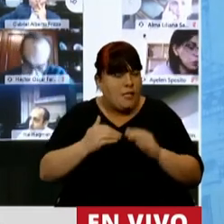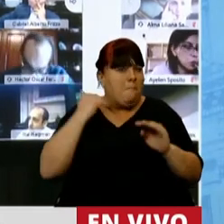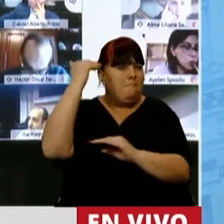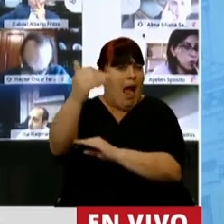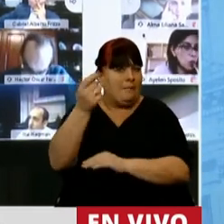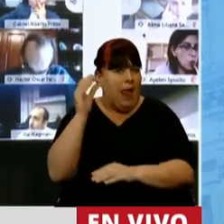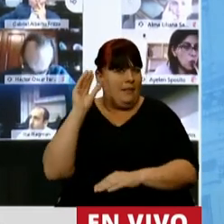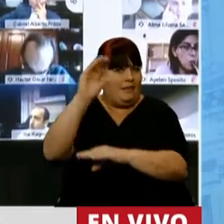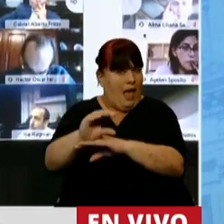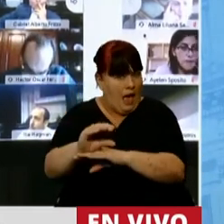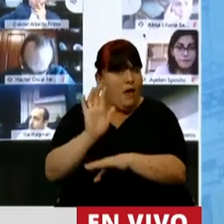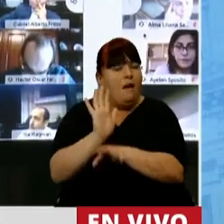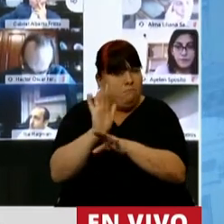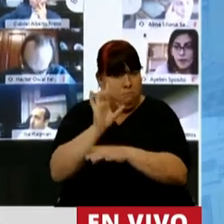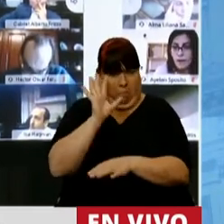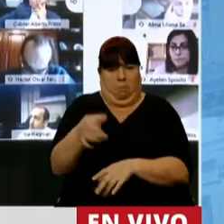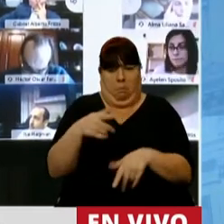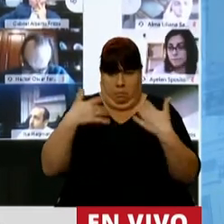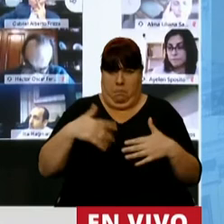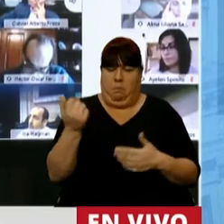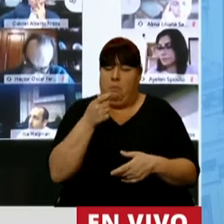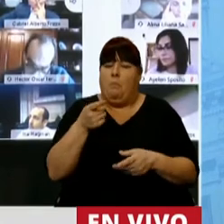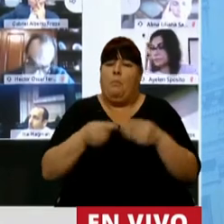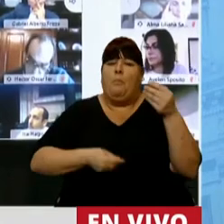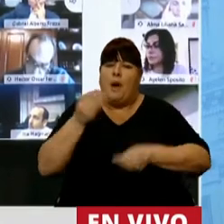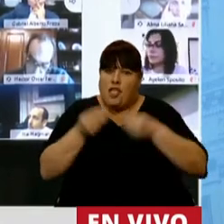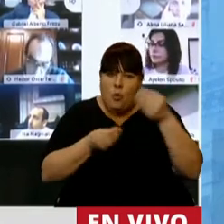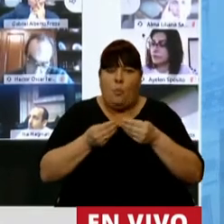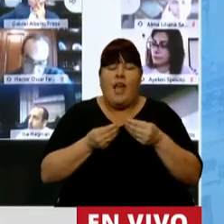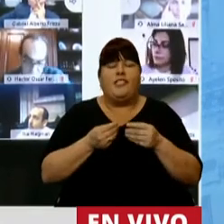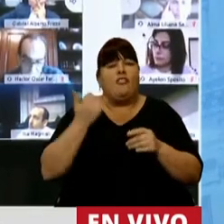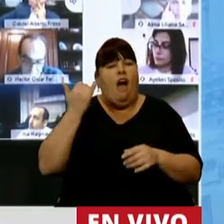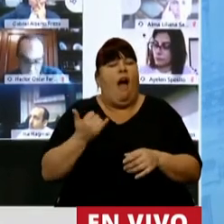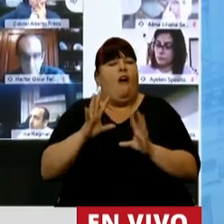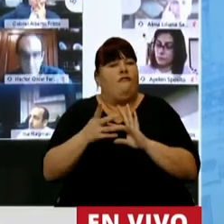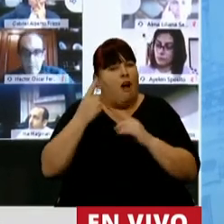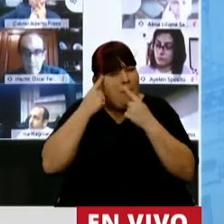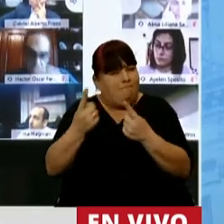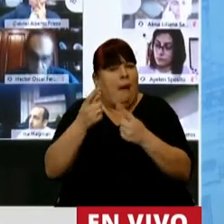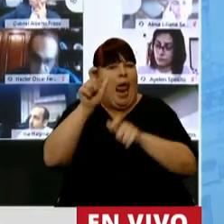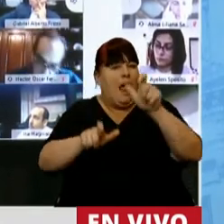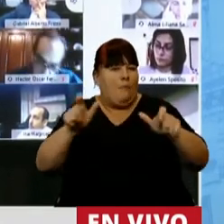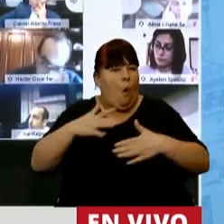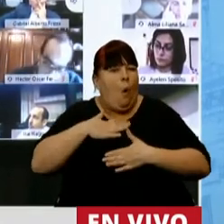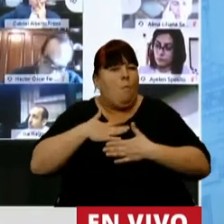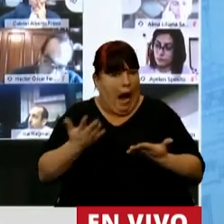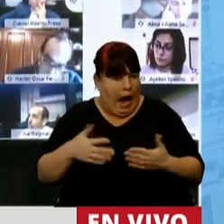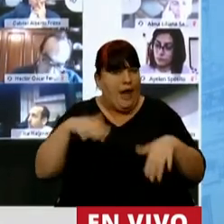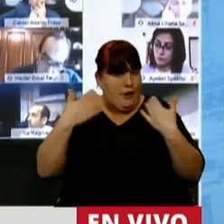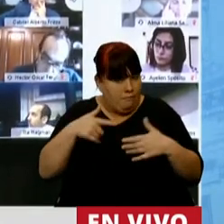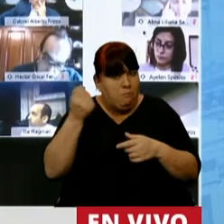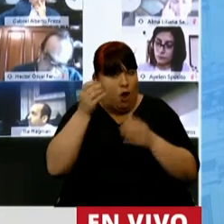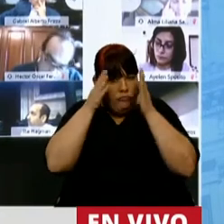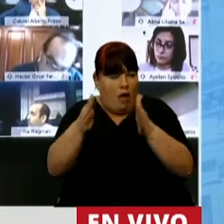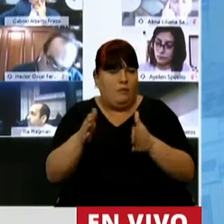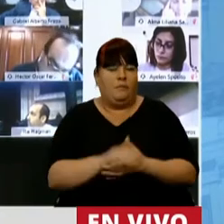aumentó el presupuesto eso habla a las claras de un presupuesto que tiene alguna que otra concepción humanista vaya que si la tiene en ese